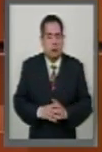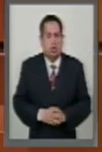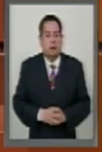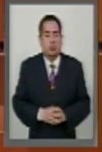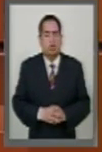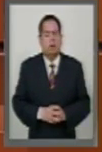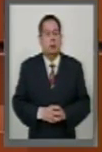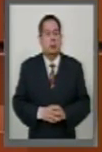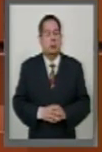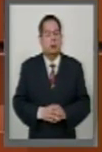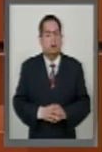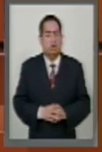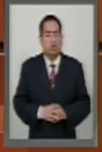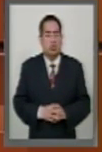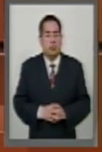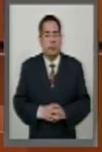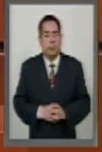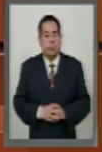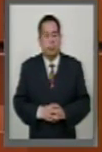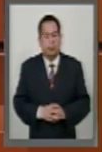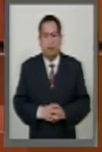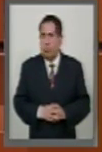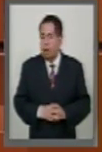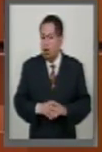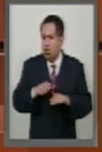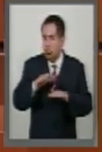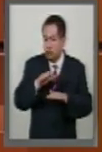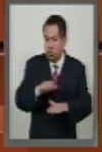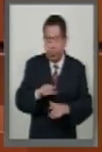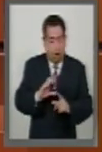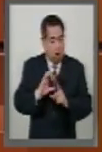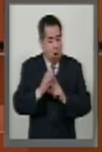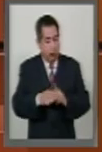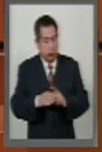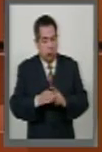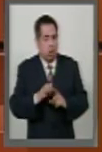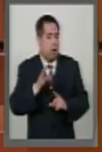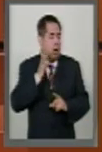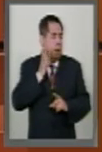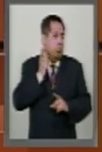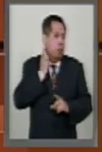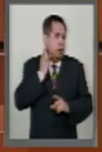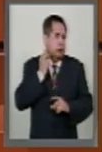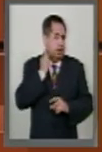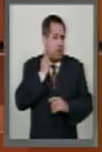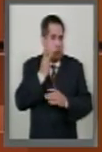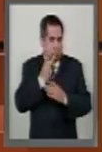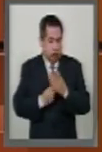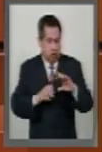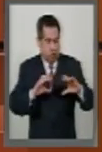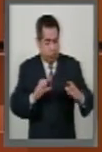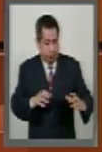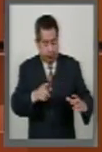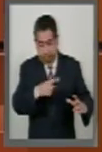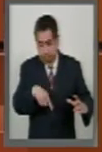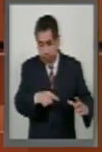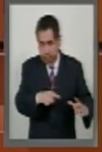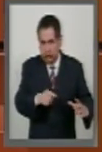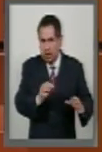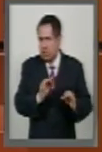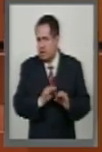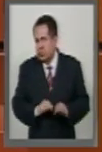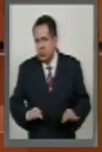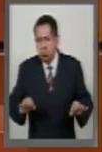En atención a la naturaleza de la Comisión Permanente, constituye un órgano fundamental para el